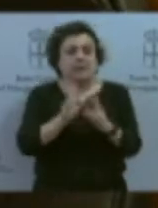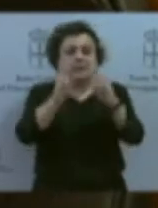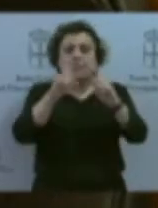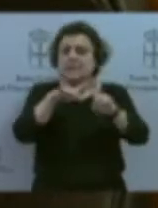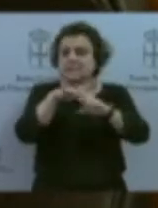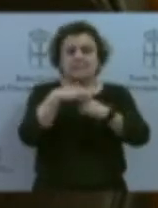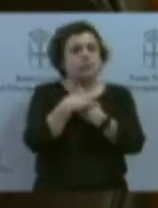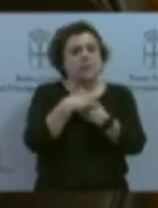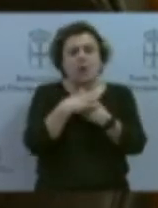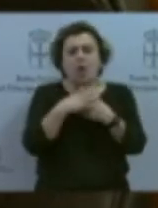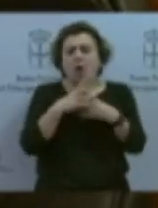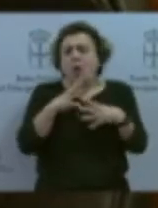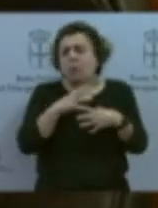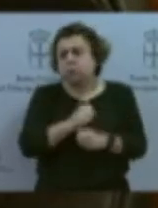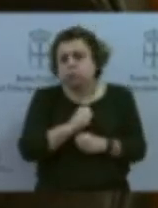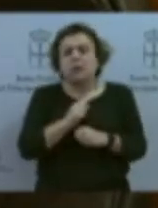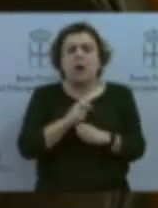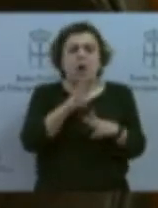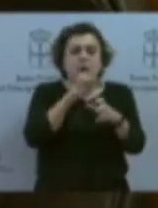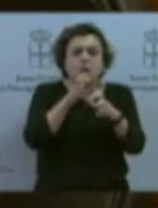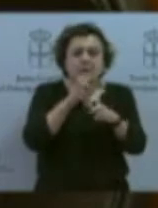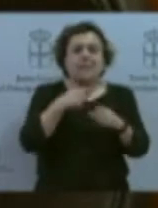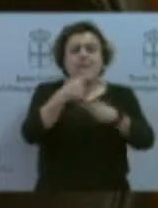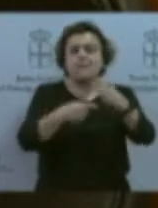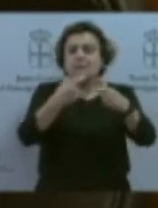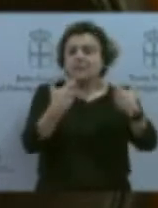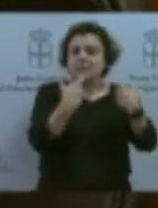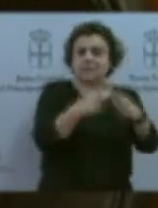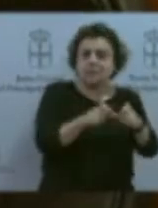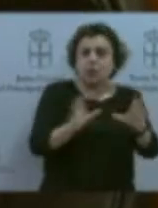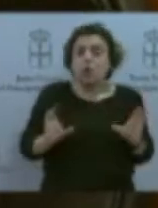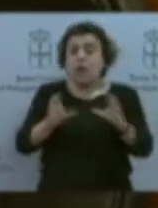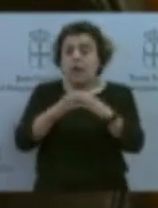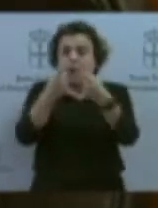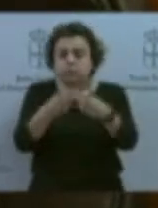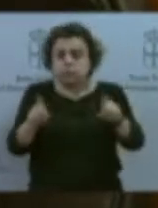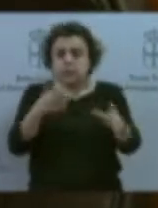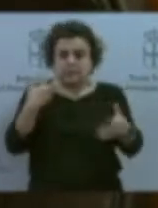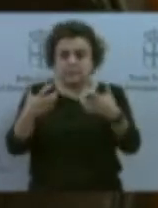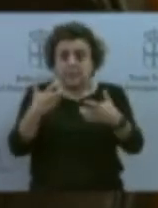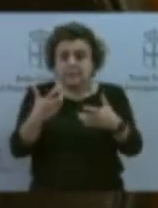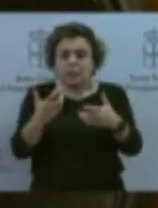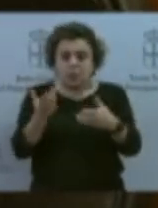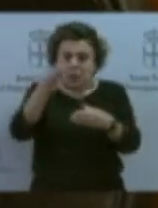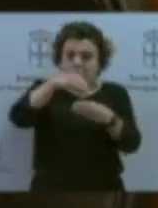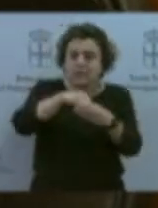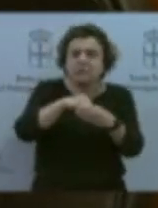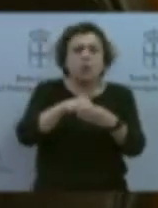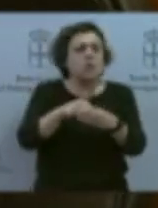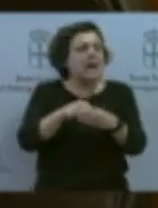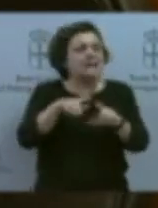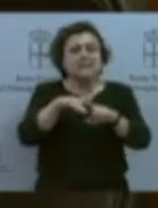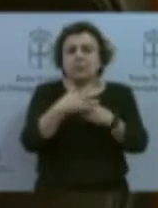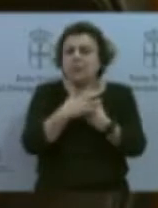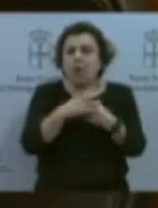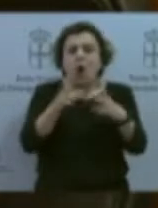de familias del sector de las orquestas y del espectáculo. La situación dramática que están viviendo miles de familias asturianes que